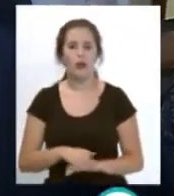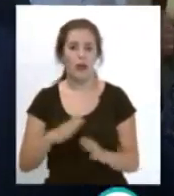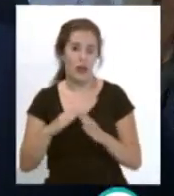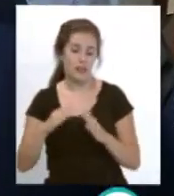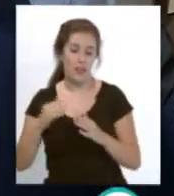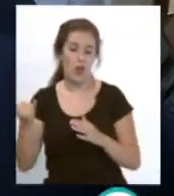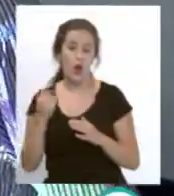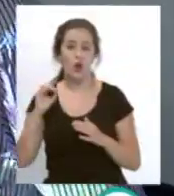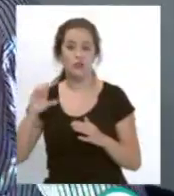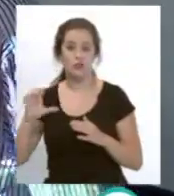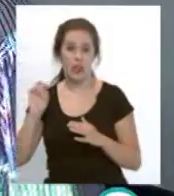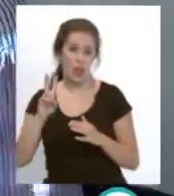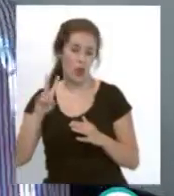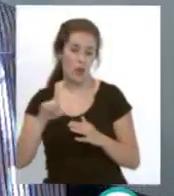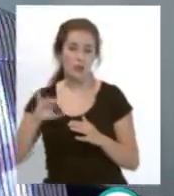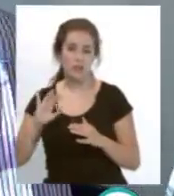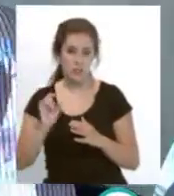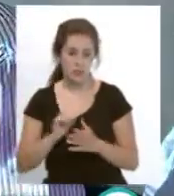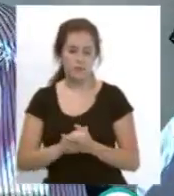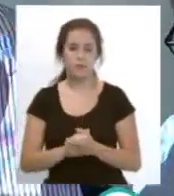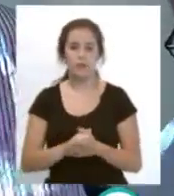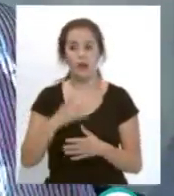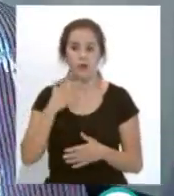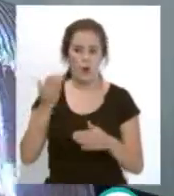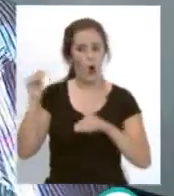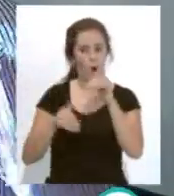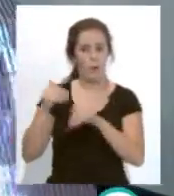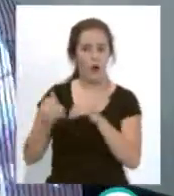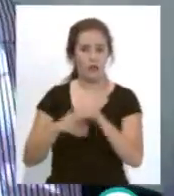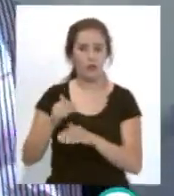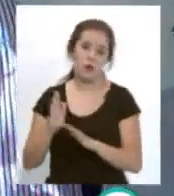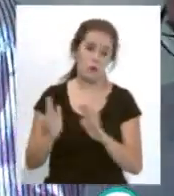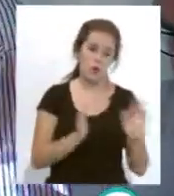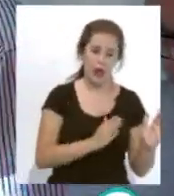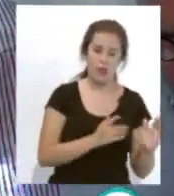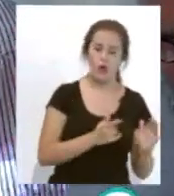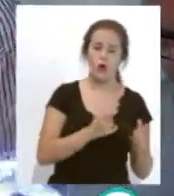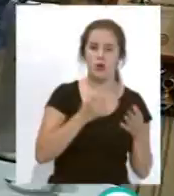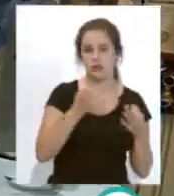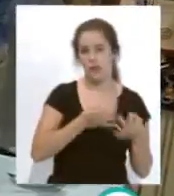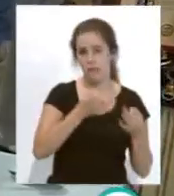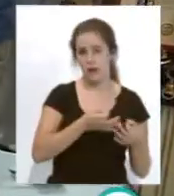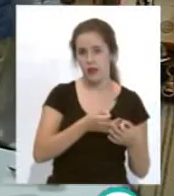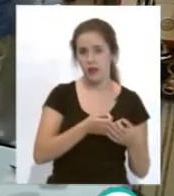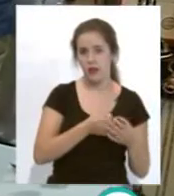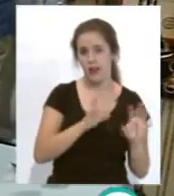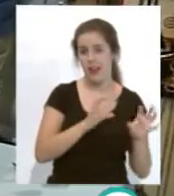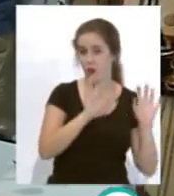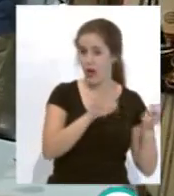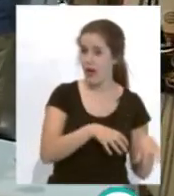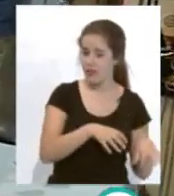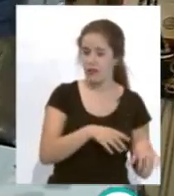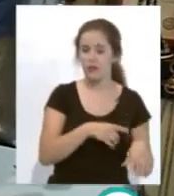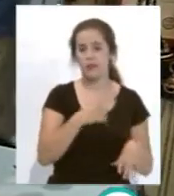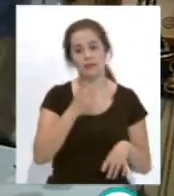todos, que está ahí de gran maravilla. El poder de convocatoria, por un lado lo tiene siempre Radio Cádiz y la cadena SER,